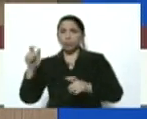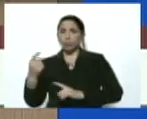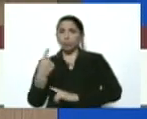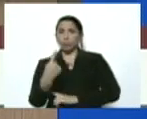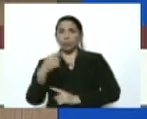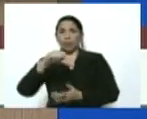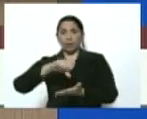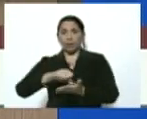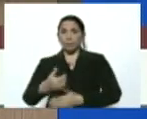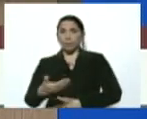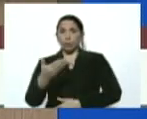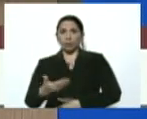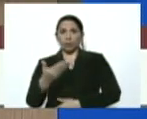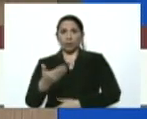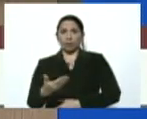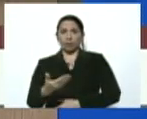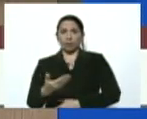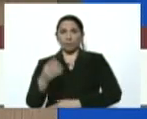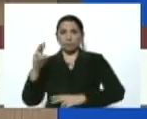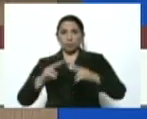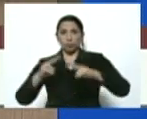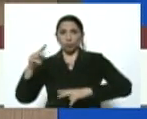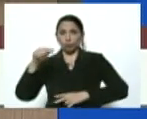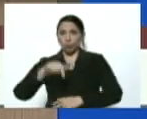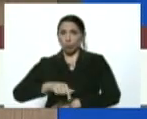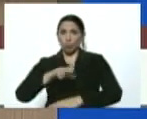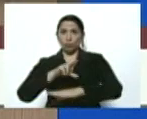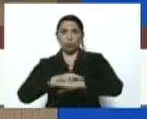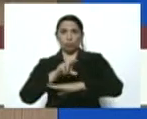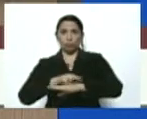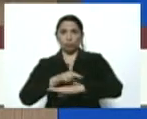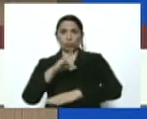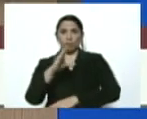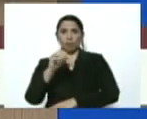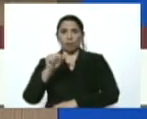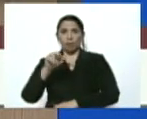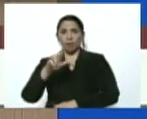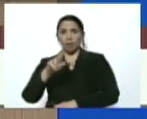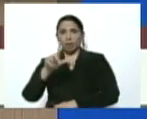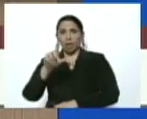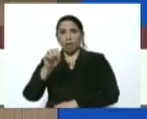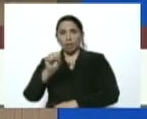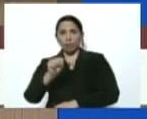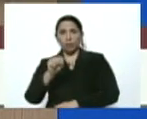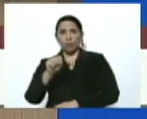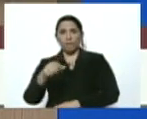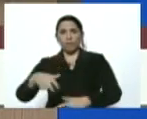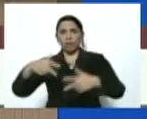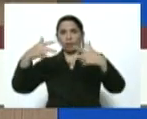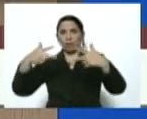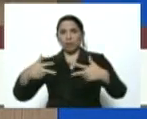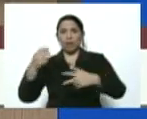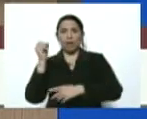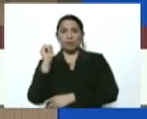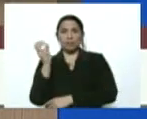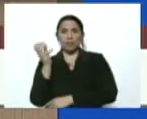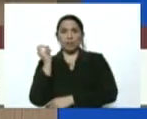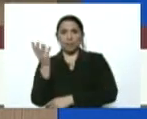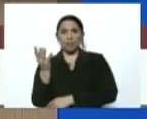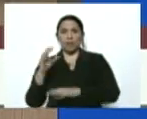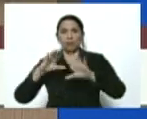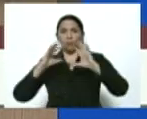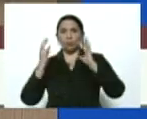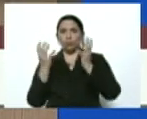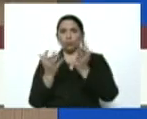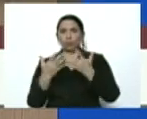fundamentales que expuso hoy el doctor Carlos Alvarado en la videoconferencia de la Asamblea Mundial de la